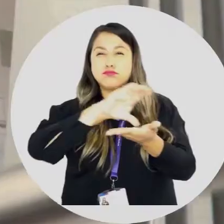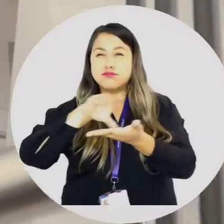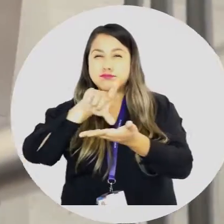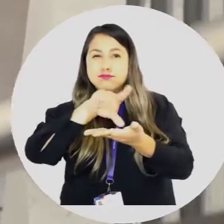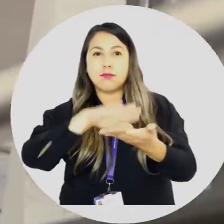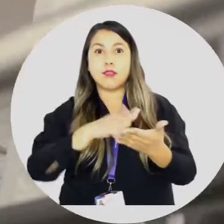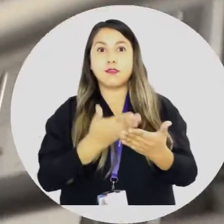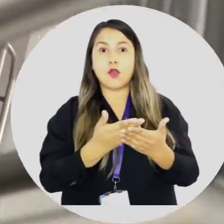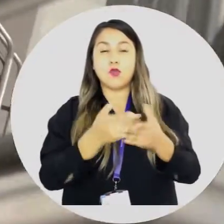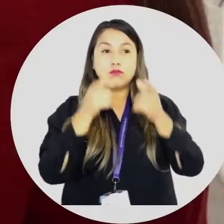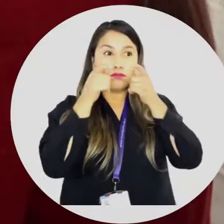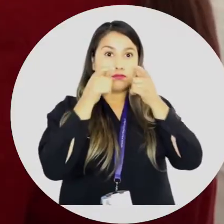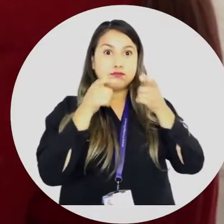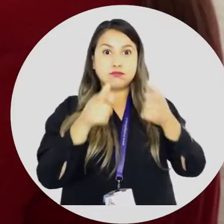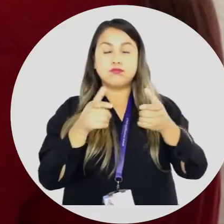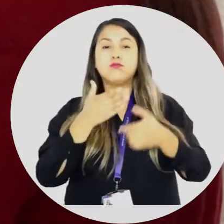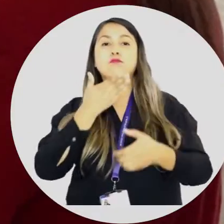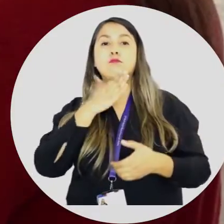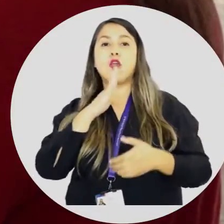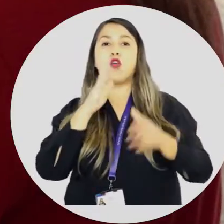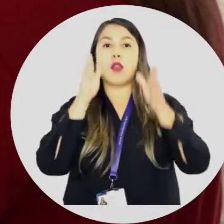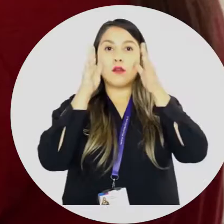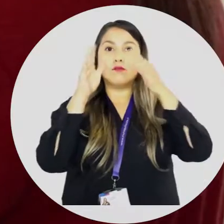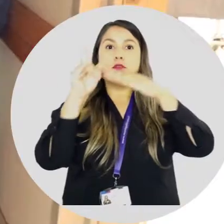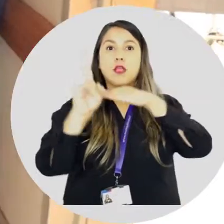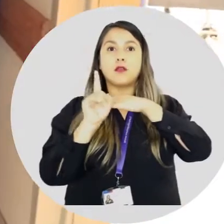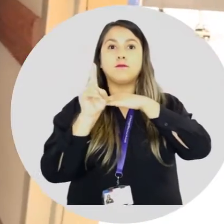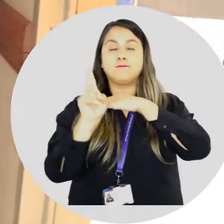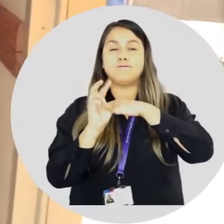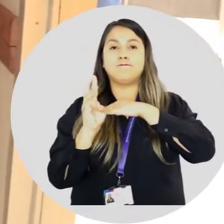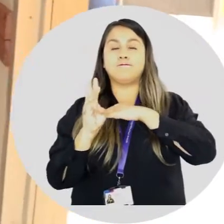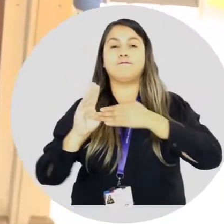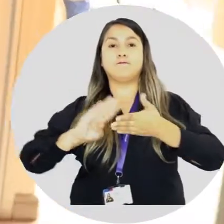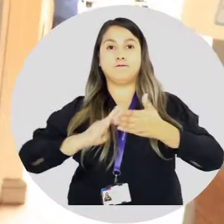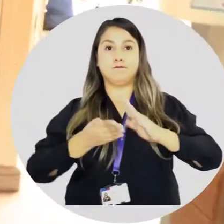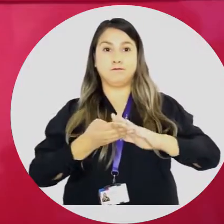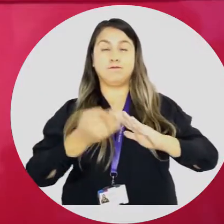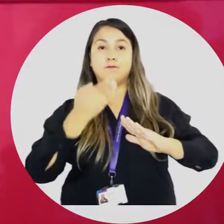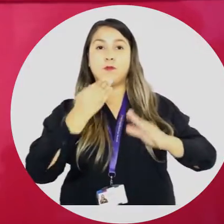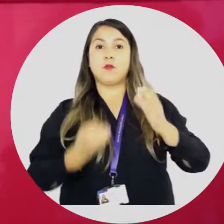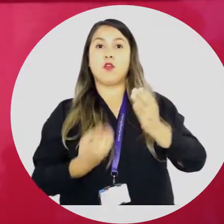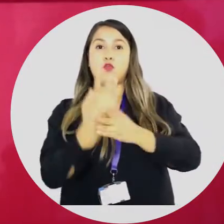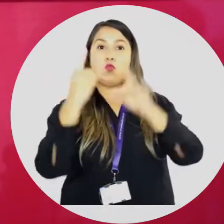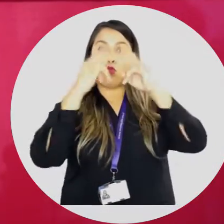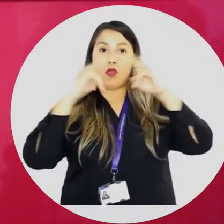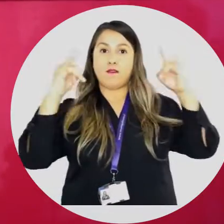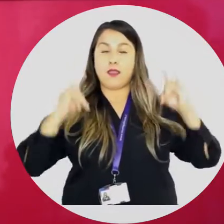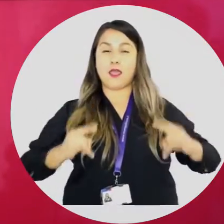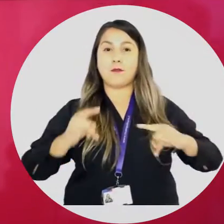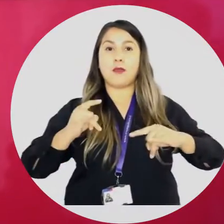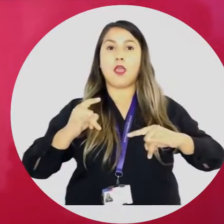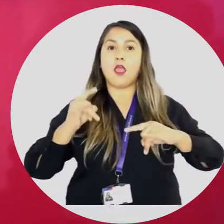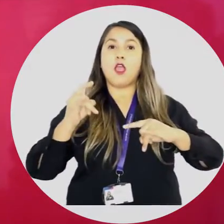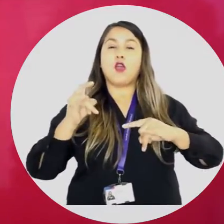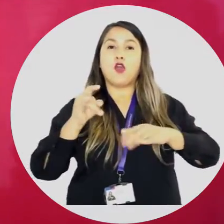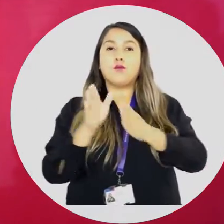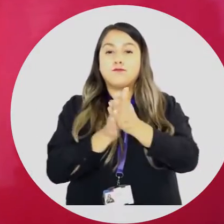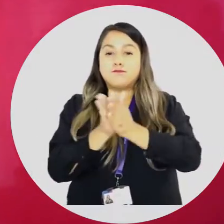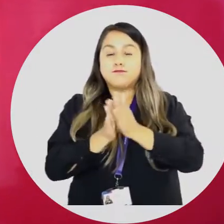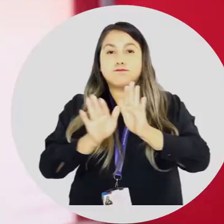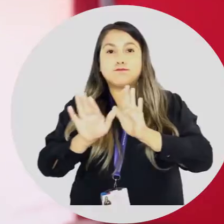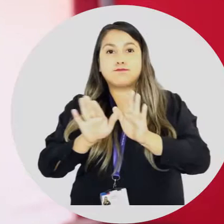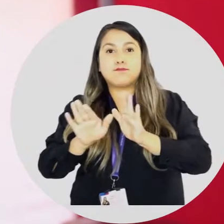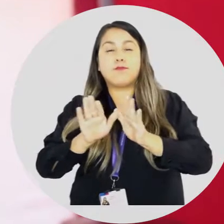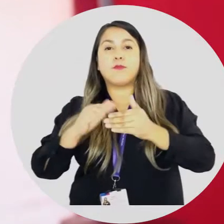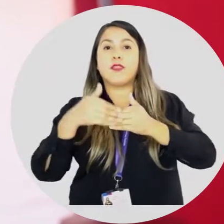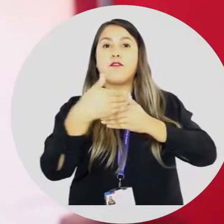para fiscalizar y mejorar la atención a nuestra comunidad, e instalamos una carpa con calefacción afuera del SAPU